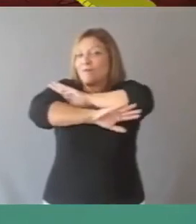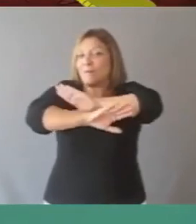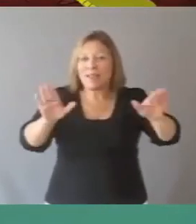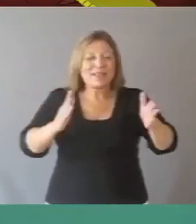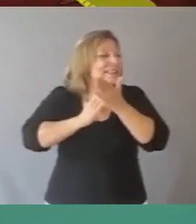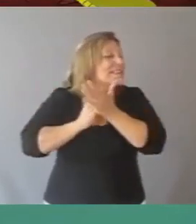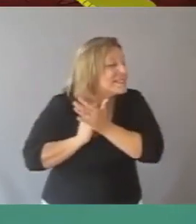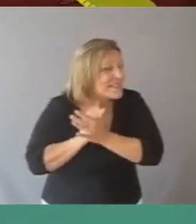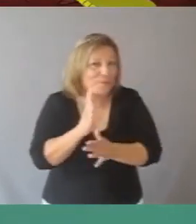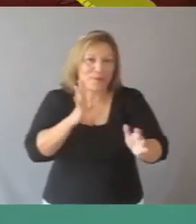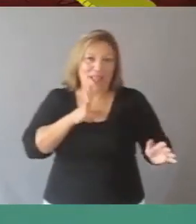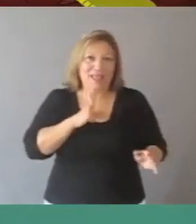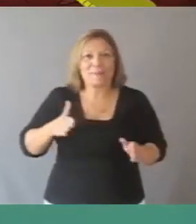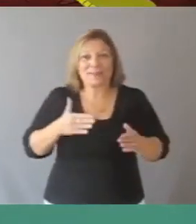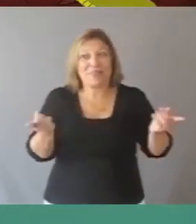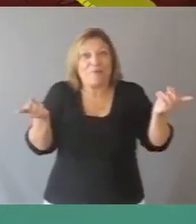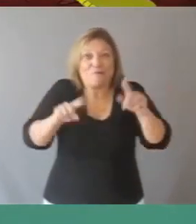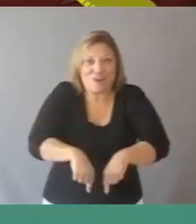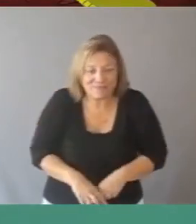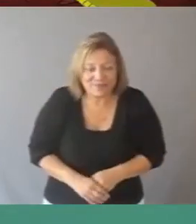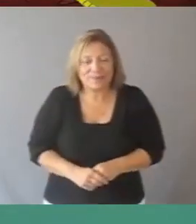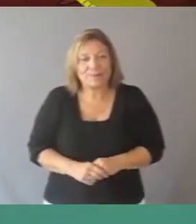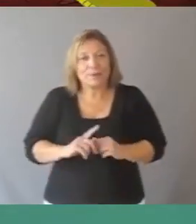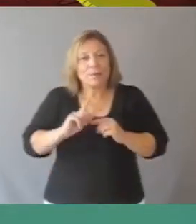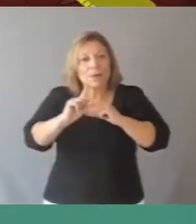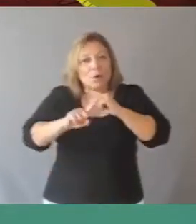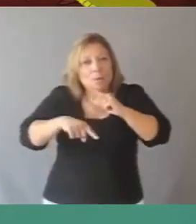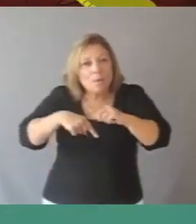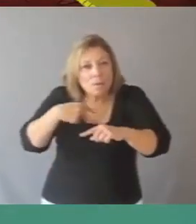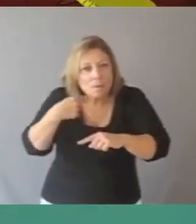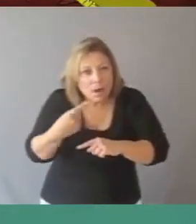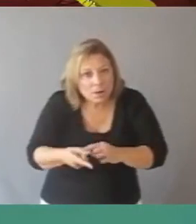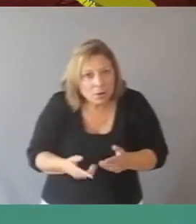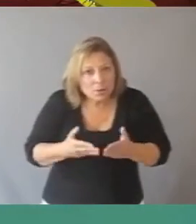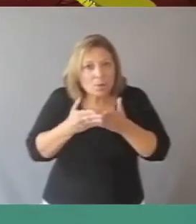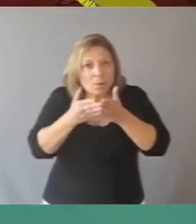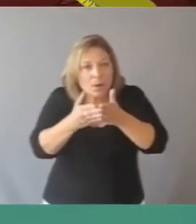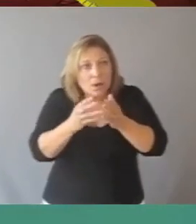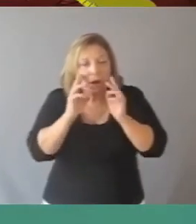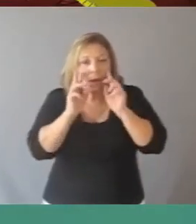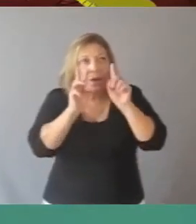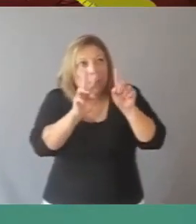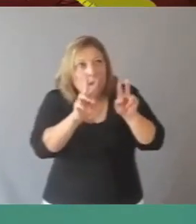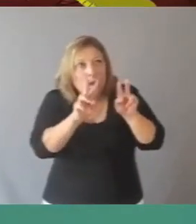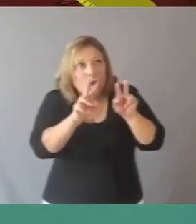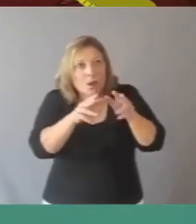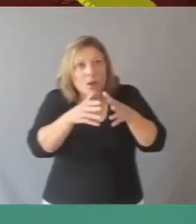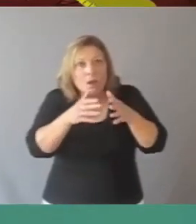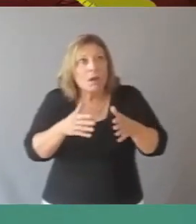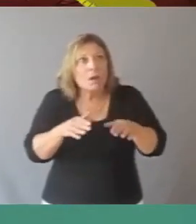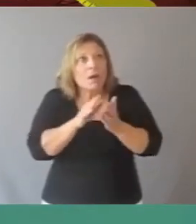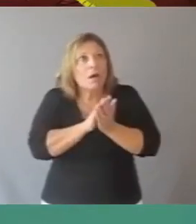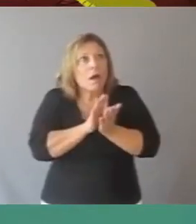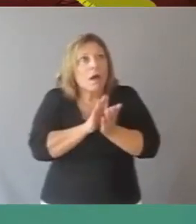allí y siempre, siempre habría pescados. Pero al día siguiente volvió el vapor y cuando los yacarés miraron el buque,